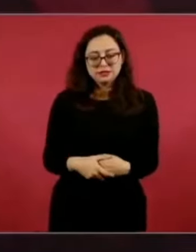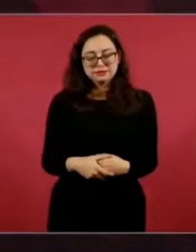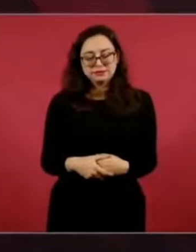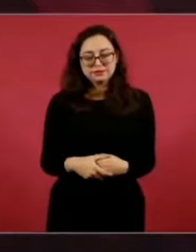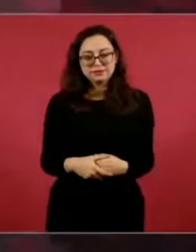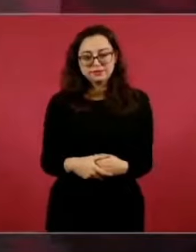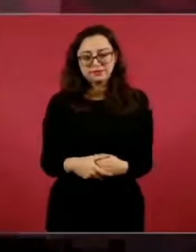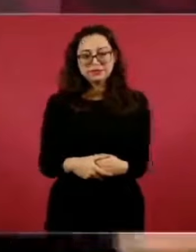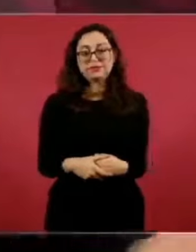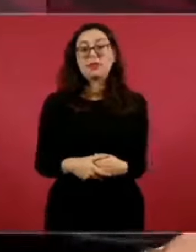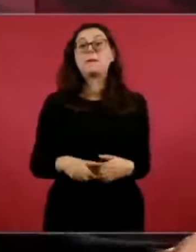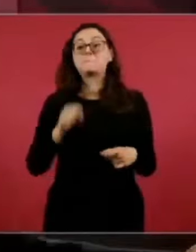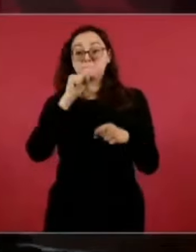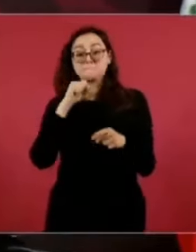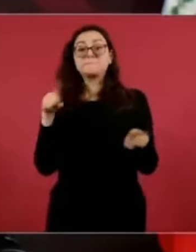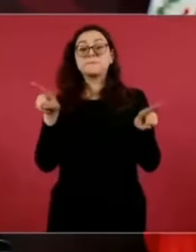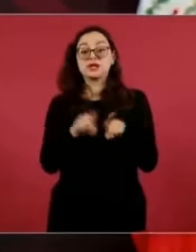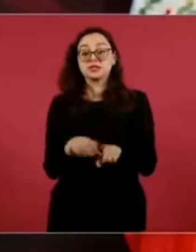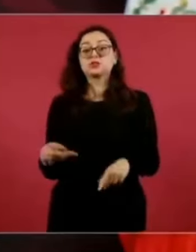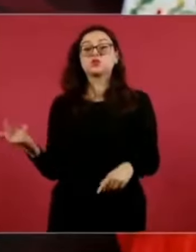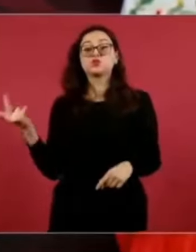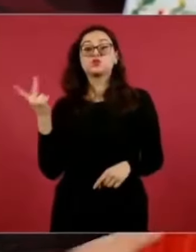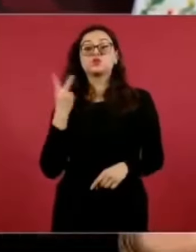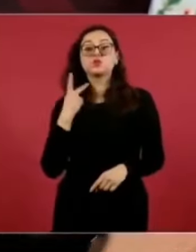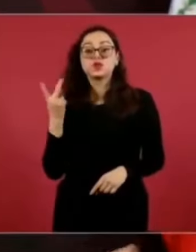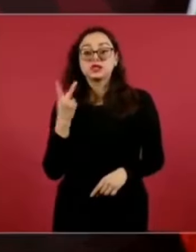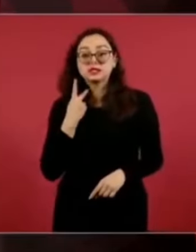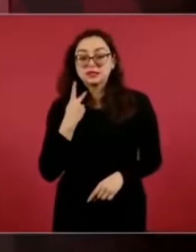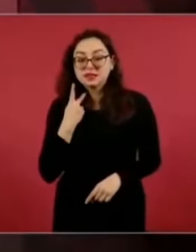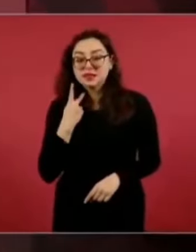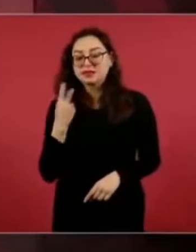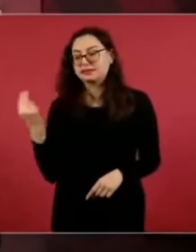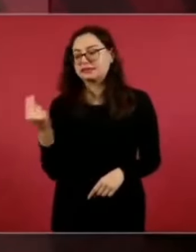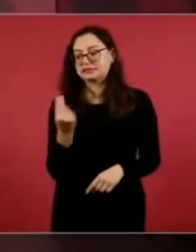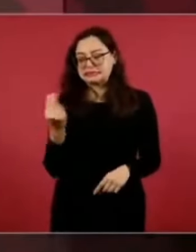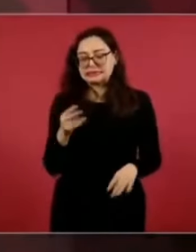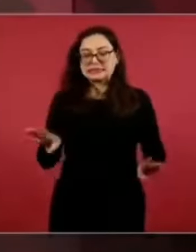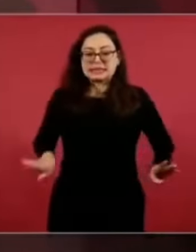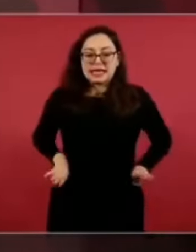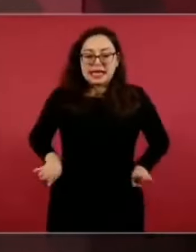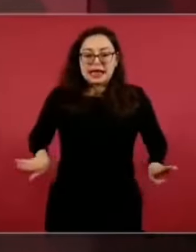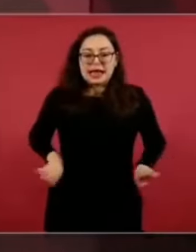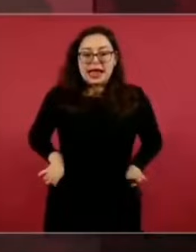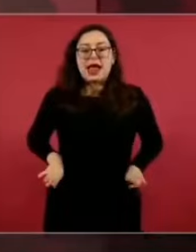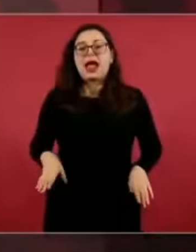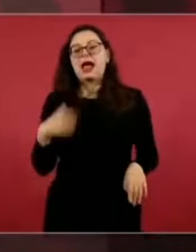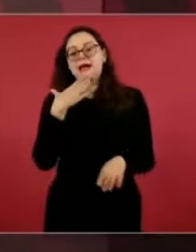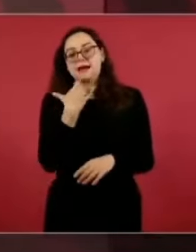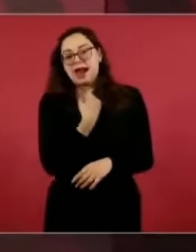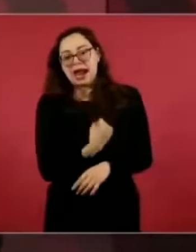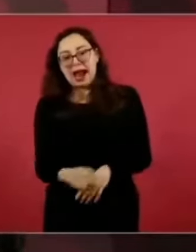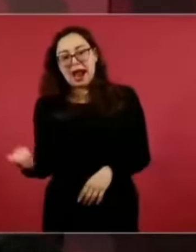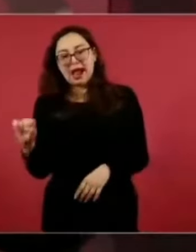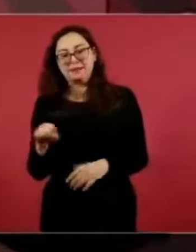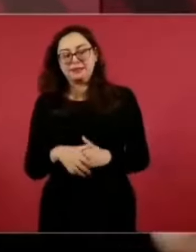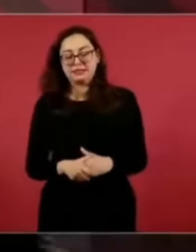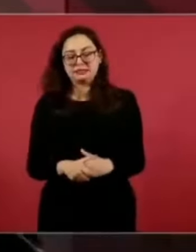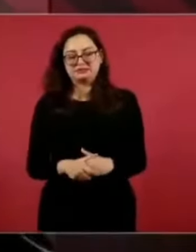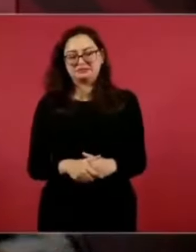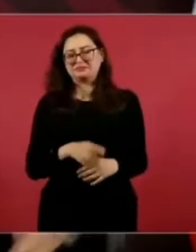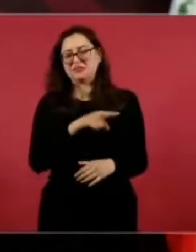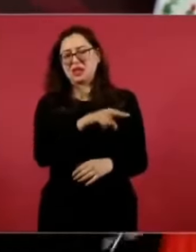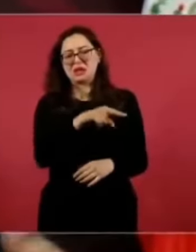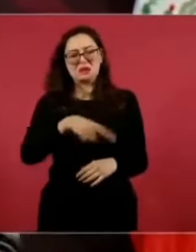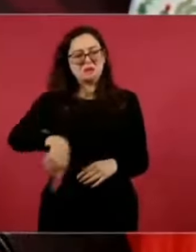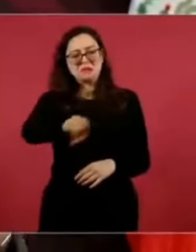política. Entonces, eso es la política. Y ven la política como cualquier cosa,